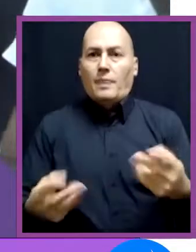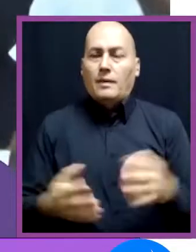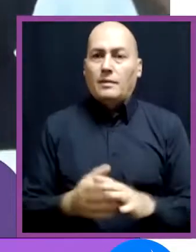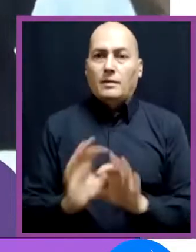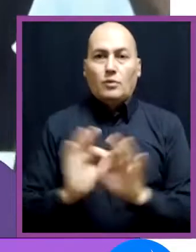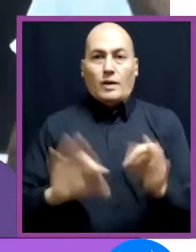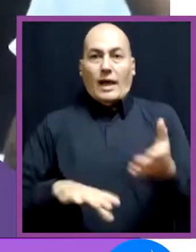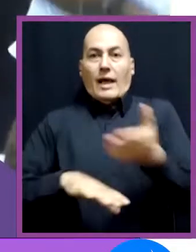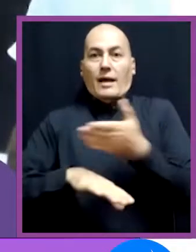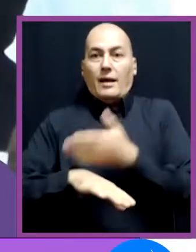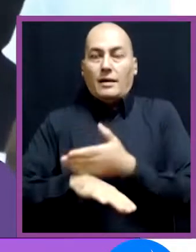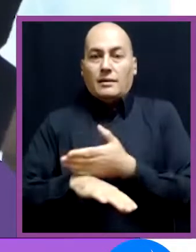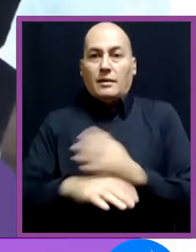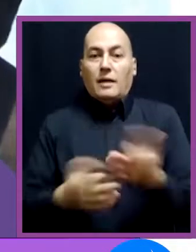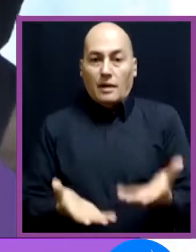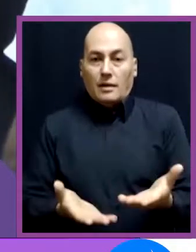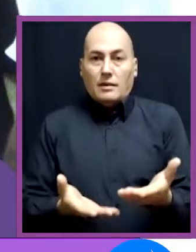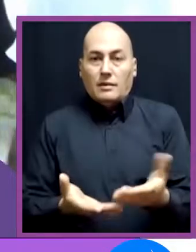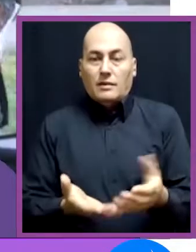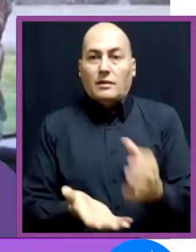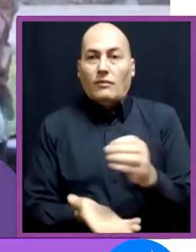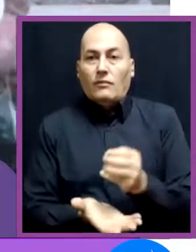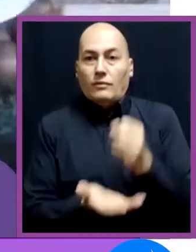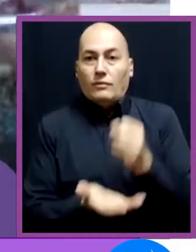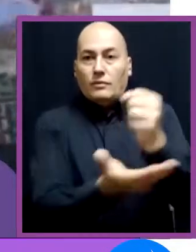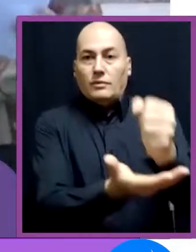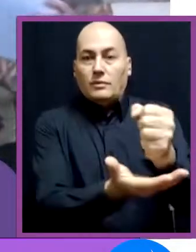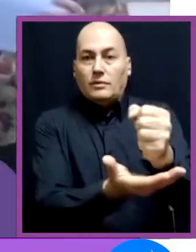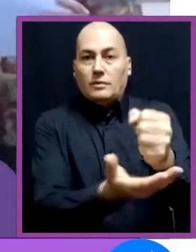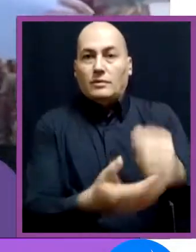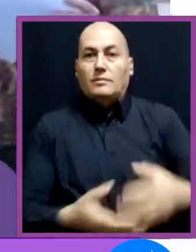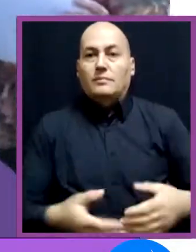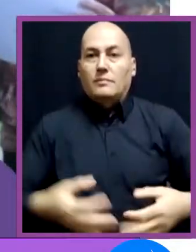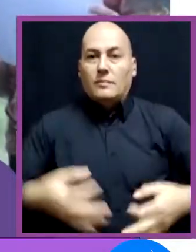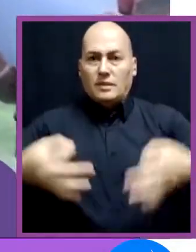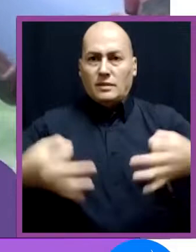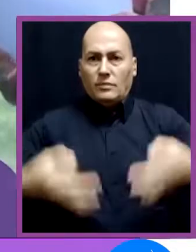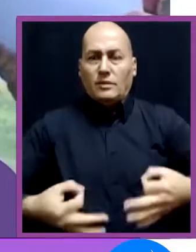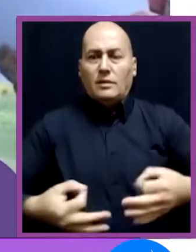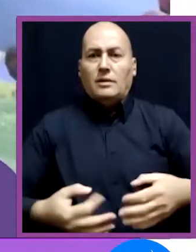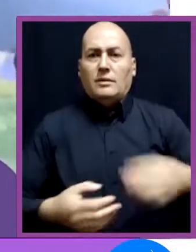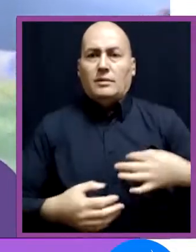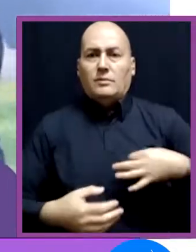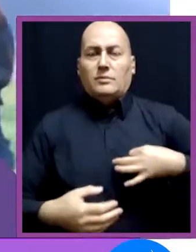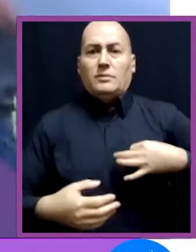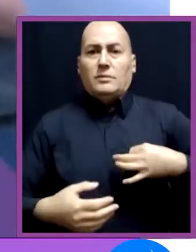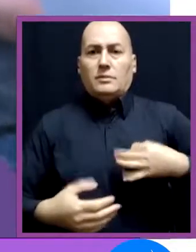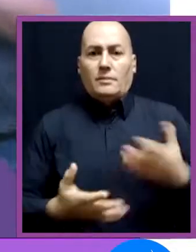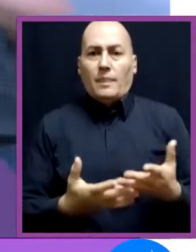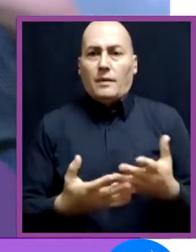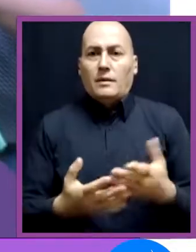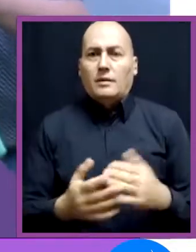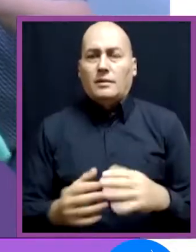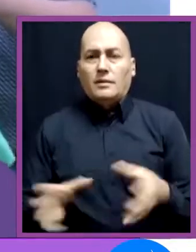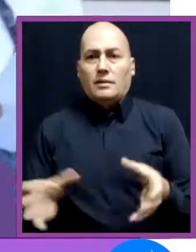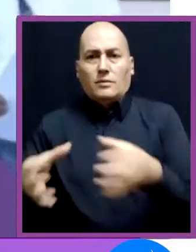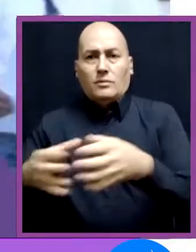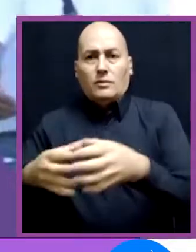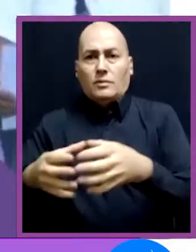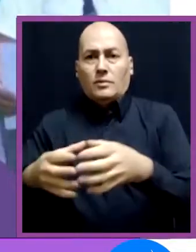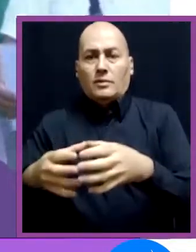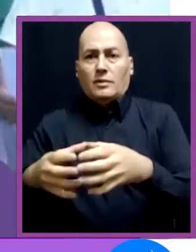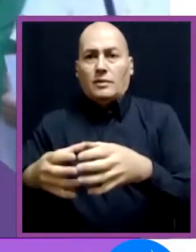manera inédita hicimos un concurso para fondos de seguridad ciudadana. El que permitió a más de 80 juntas de vecinos realizar